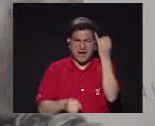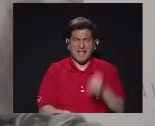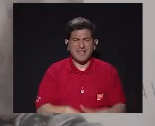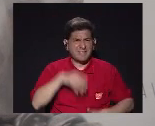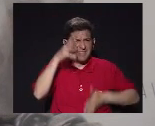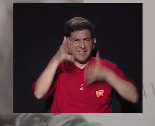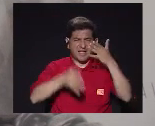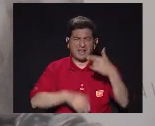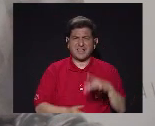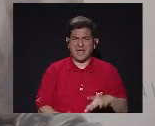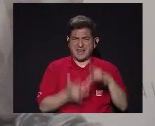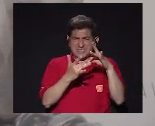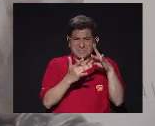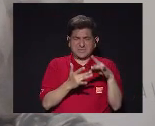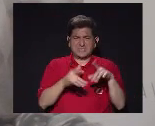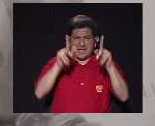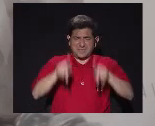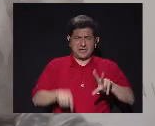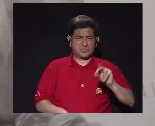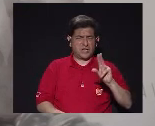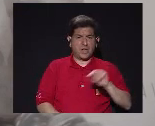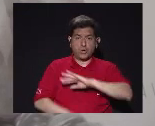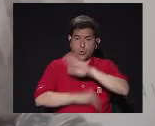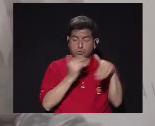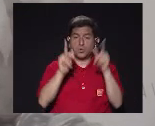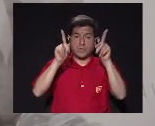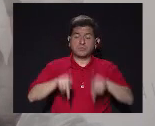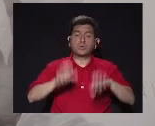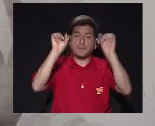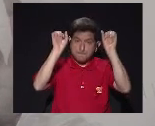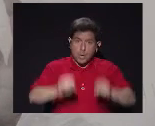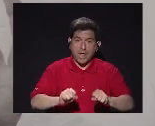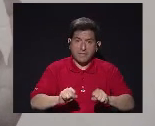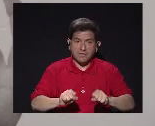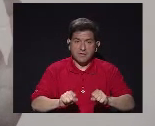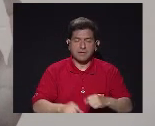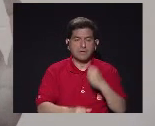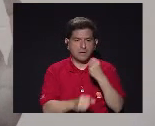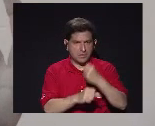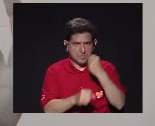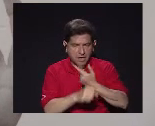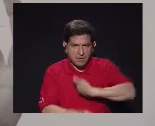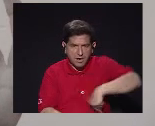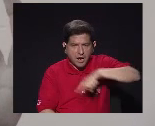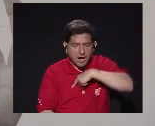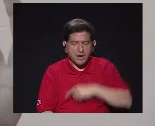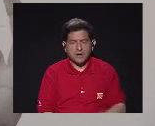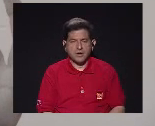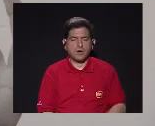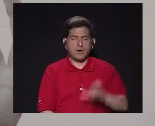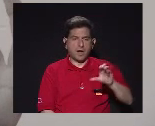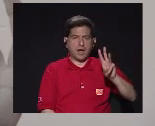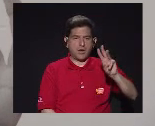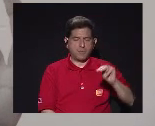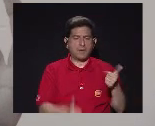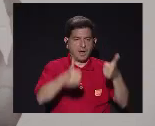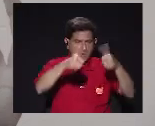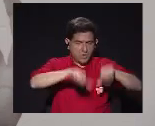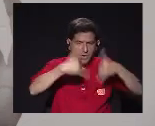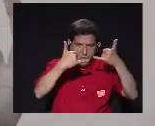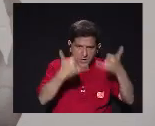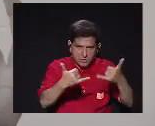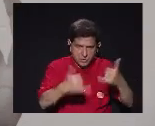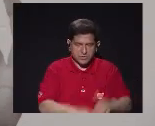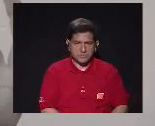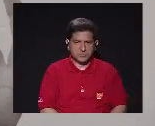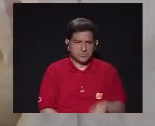la creatividad Es solo para seres especiales La creatividad Es para cualquier persona Ahí empezamos a trabajar Y cuando Carlos Magno Nos pusimos de acuerdo